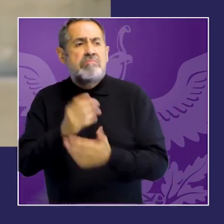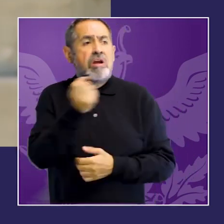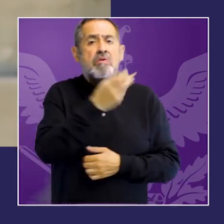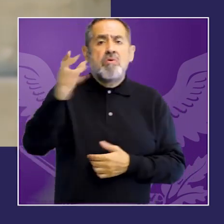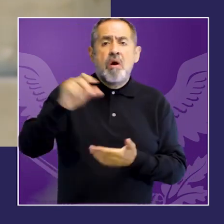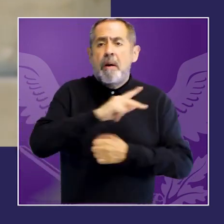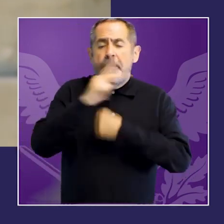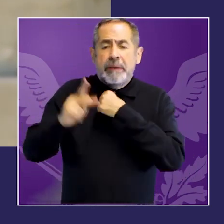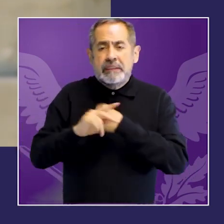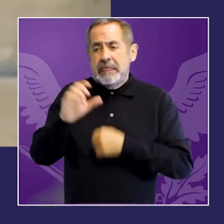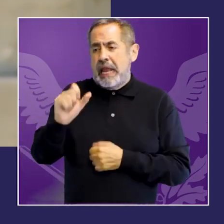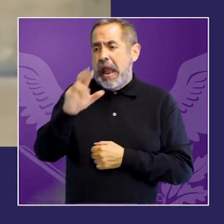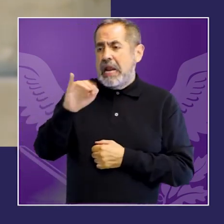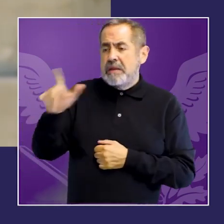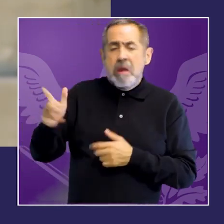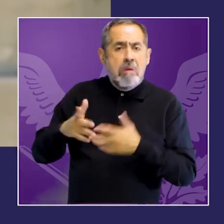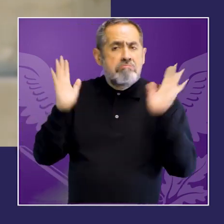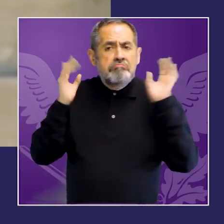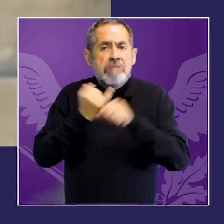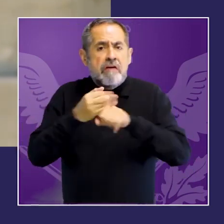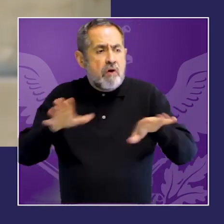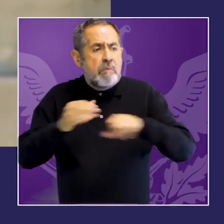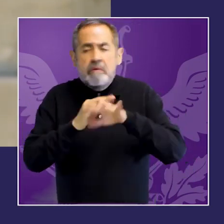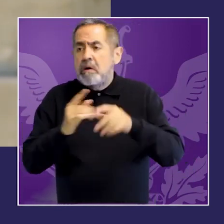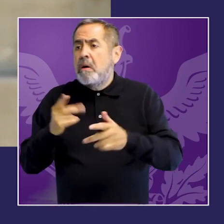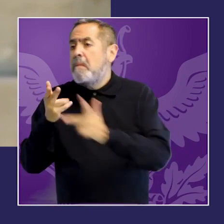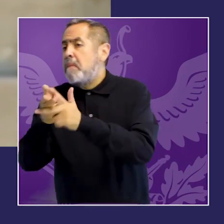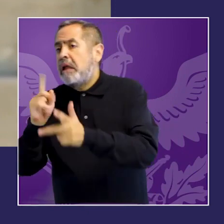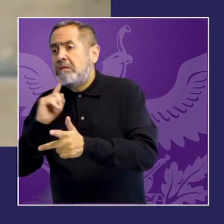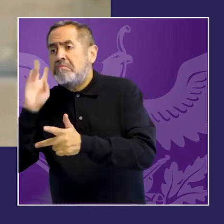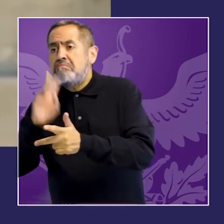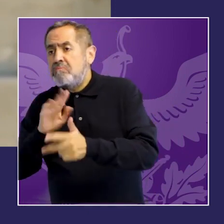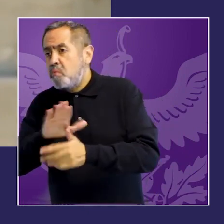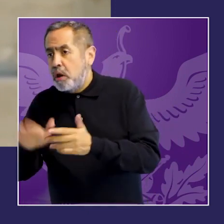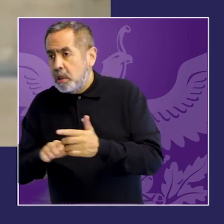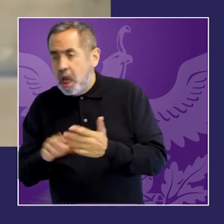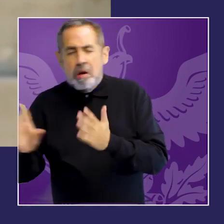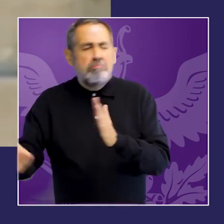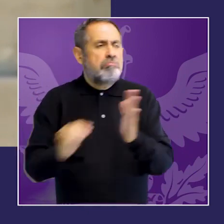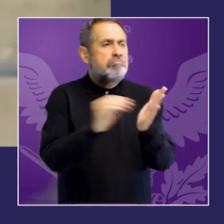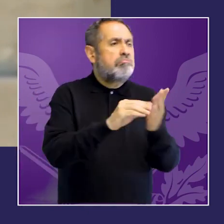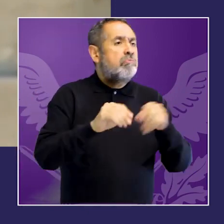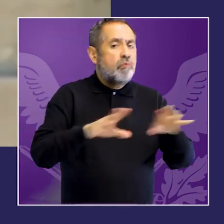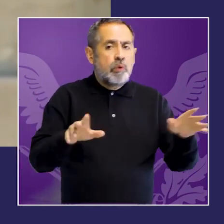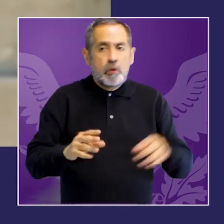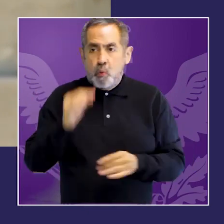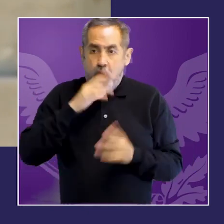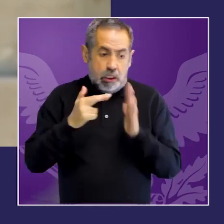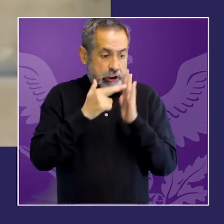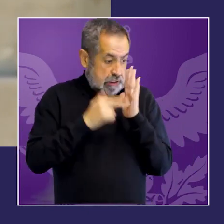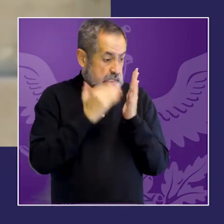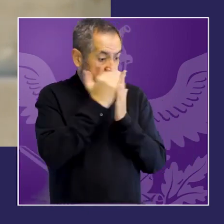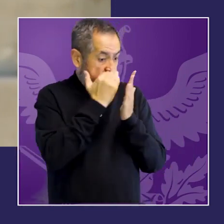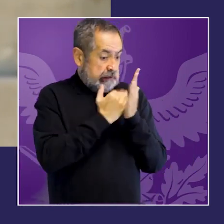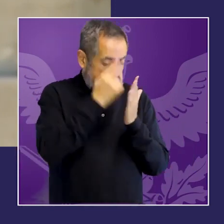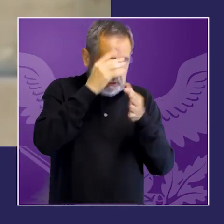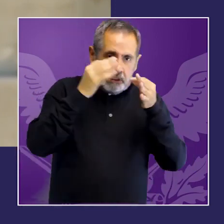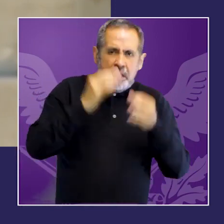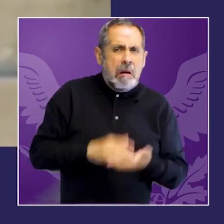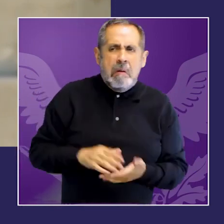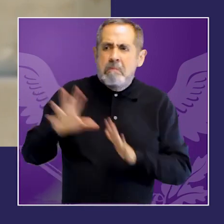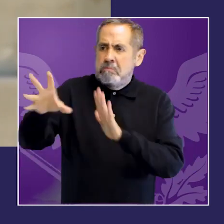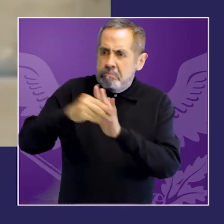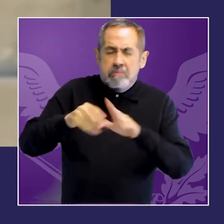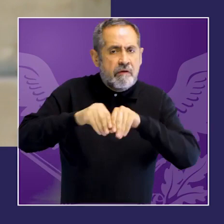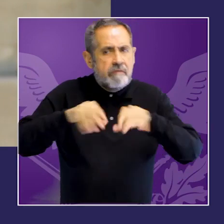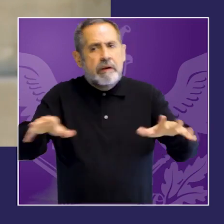la necesidad de articular una mirada interseccional en las políticas públicas se vincula con la importancia de